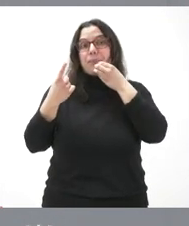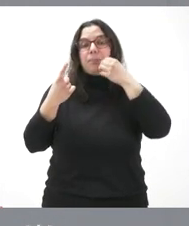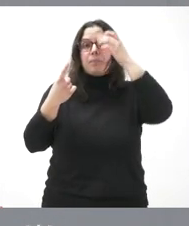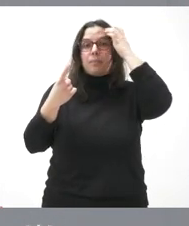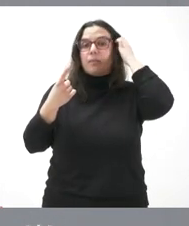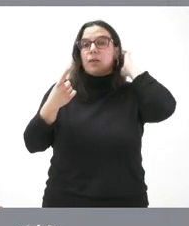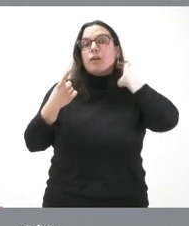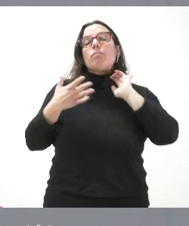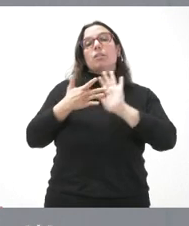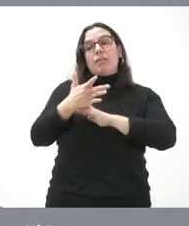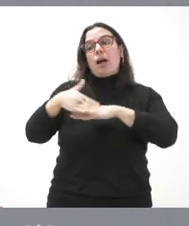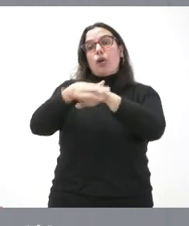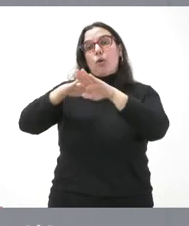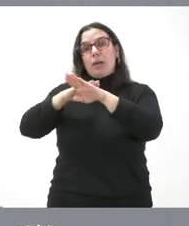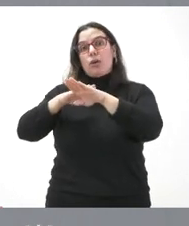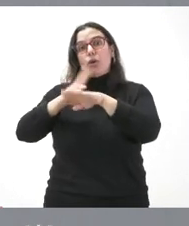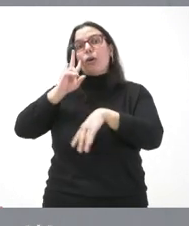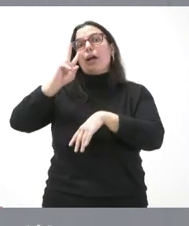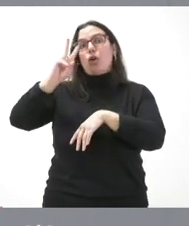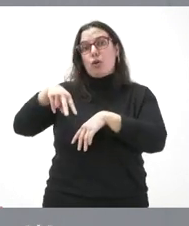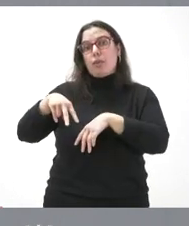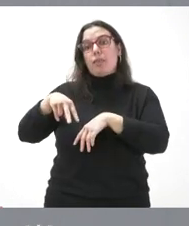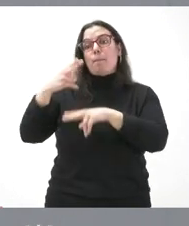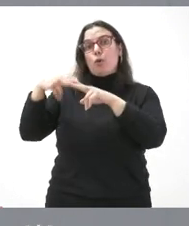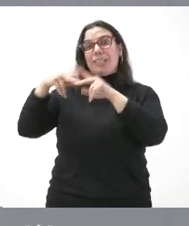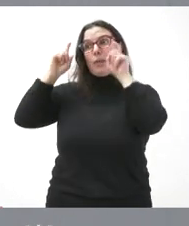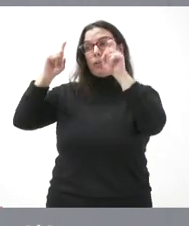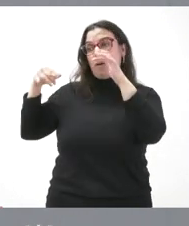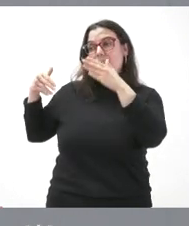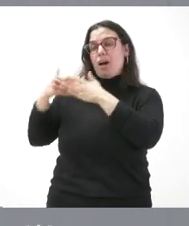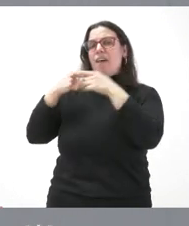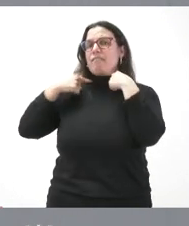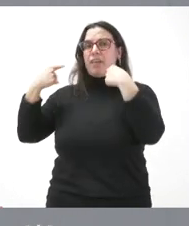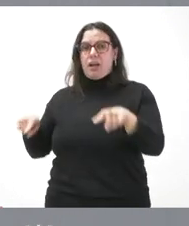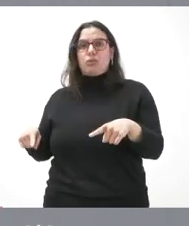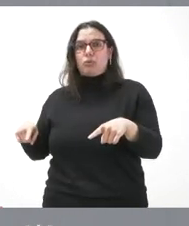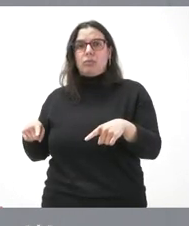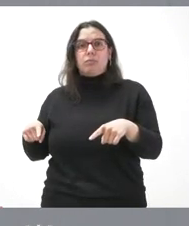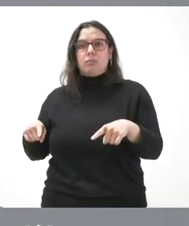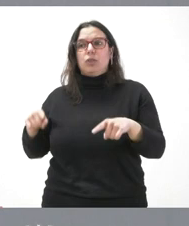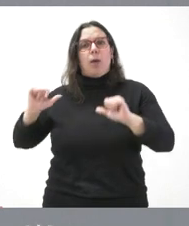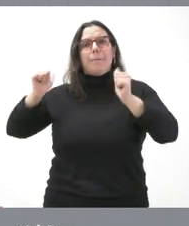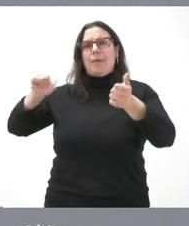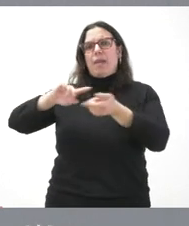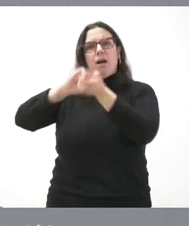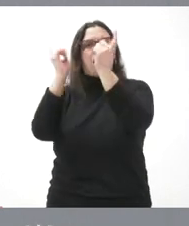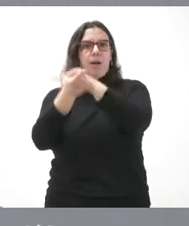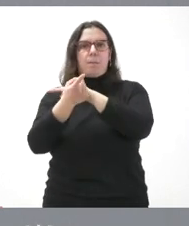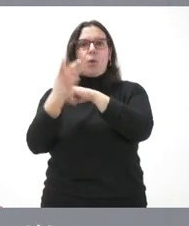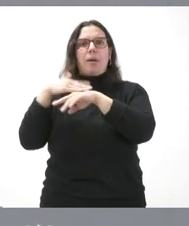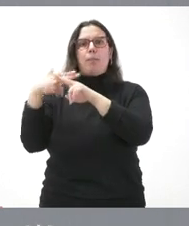reconoce por parte del Gobierno el fracaso de las políticas educativas y plantea hacer un giro sustancial de esas políticas educativas.